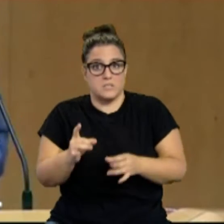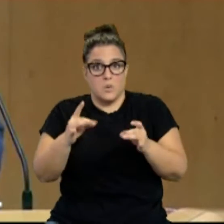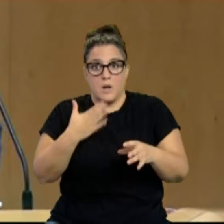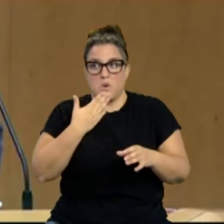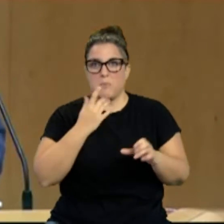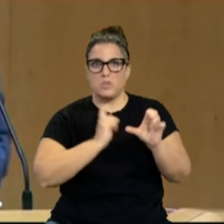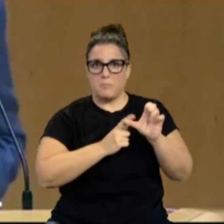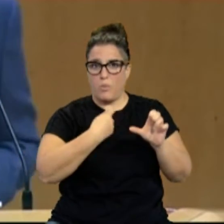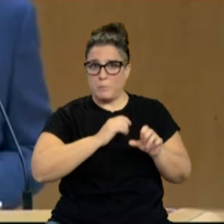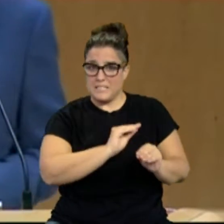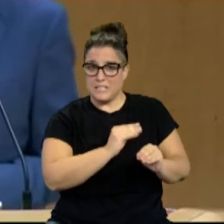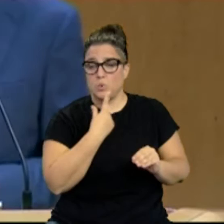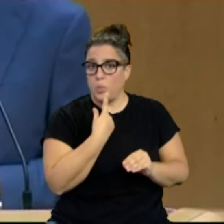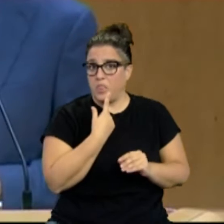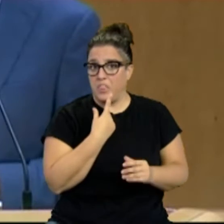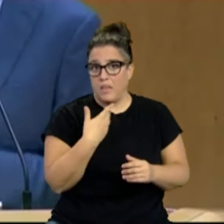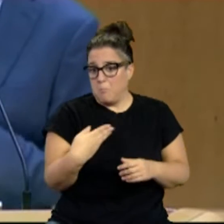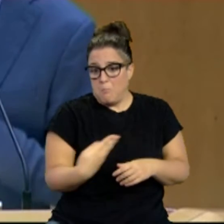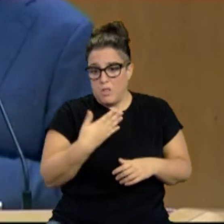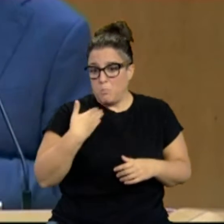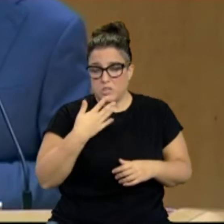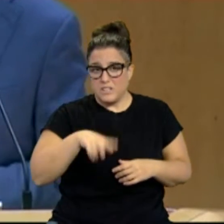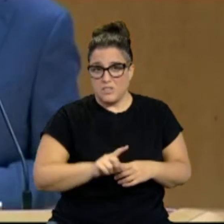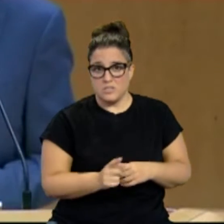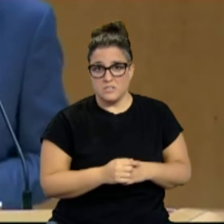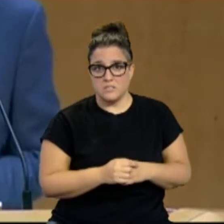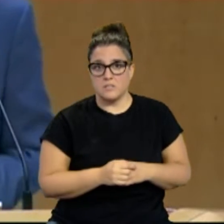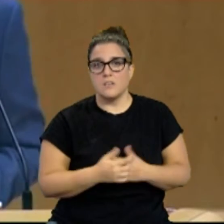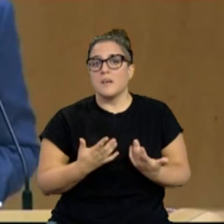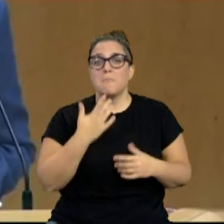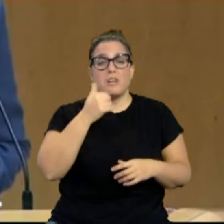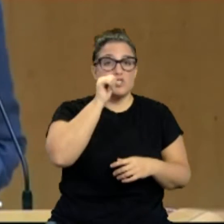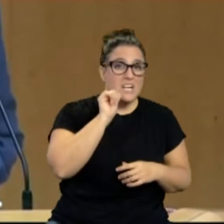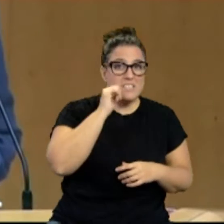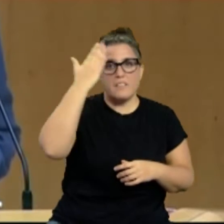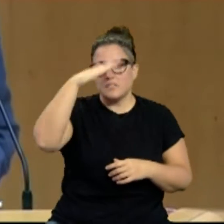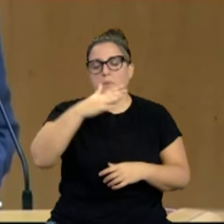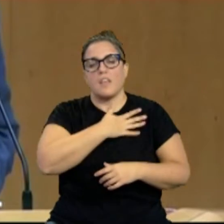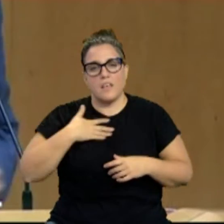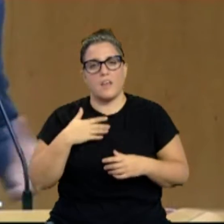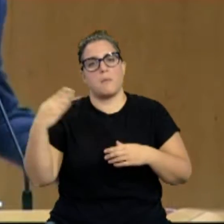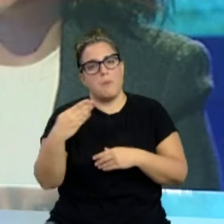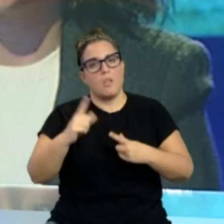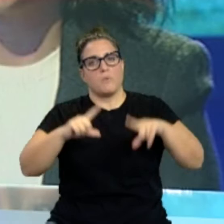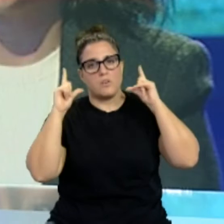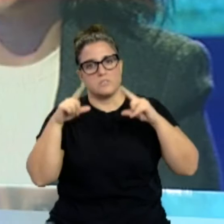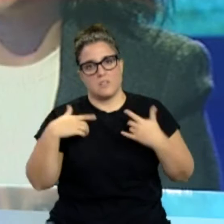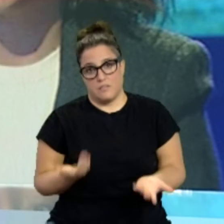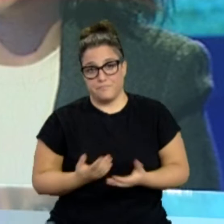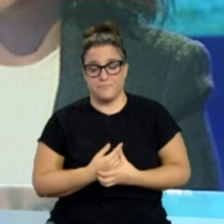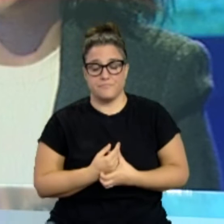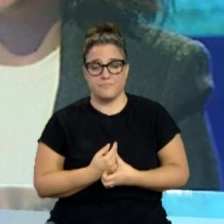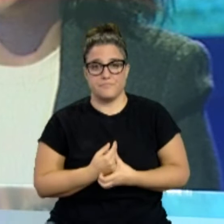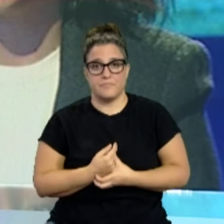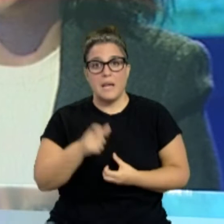el presidente de Extremadura, el señor Fernández Ibarra, pero ni Sánchez ni Chivite, en este caso, han querido. Y la